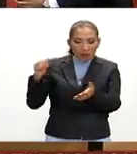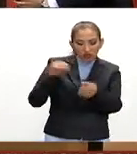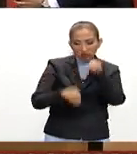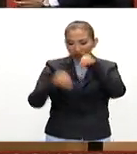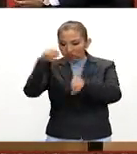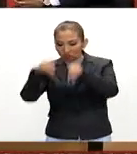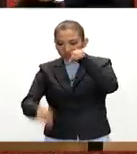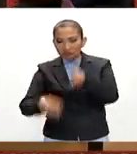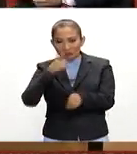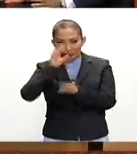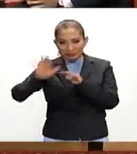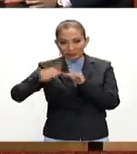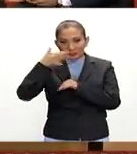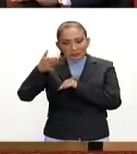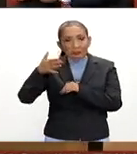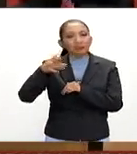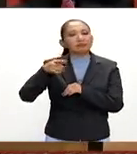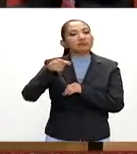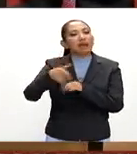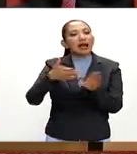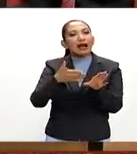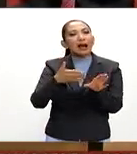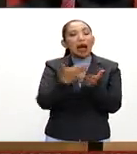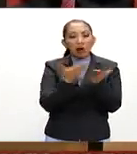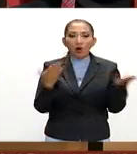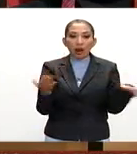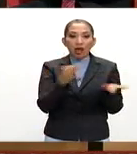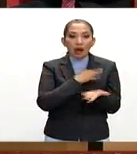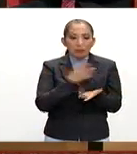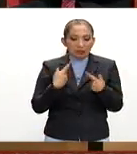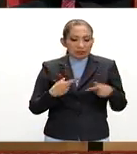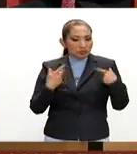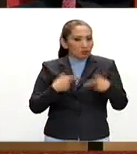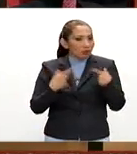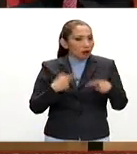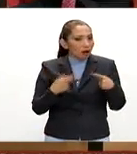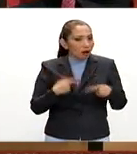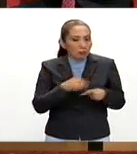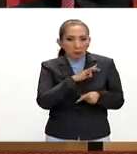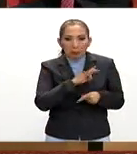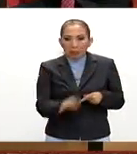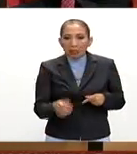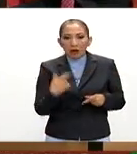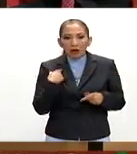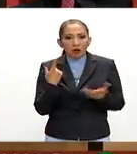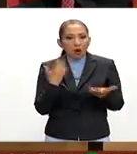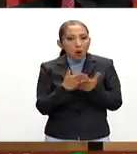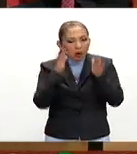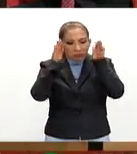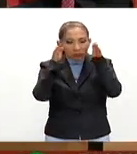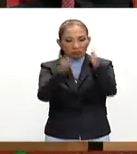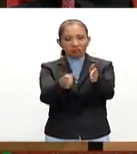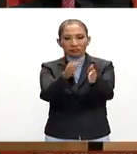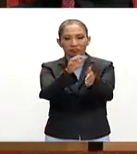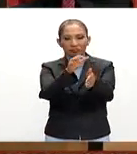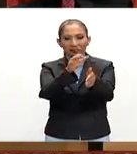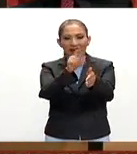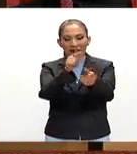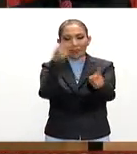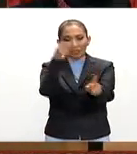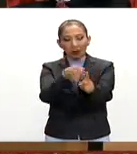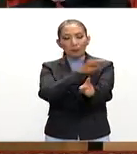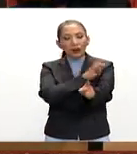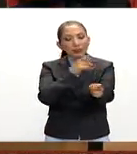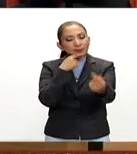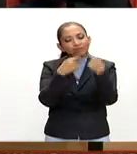comentamos fuera del aire de tal manera que antes que ahora ya el ciudadano únicamente o en dirección directa con el SAT pueda